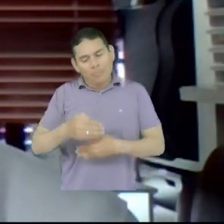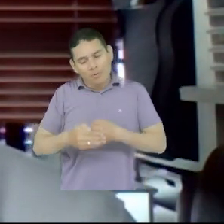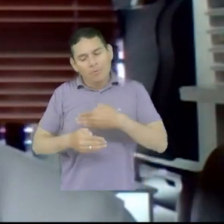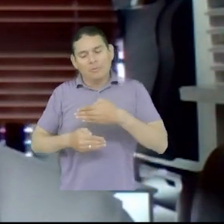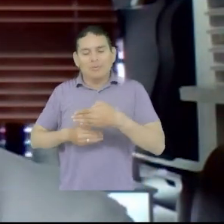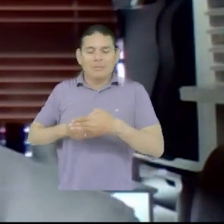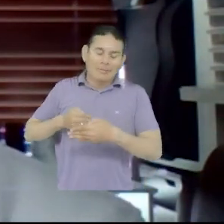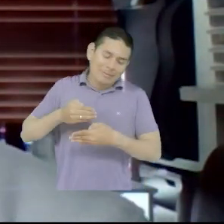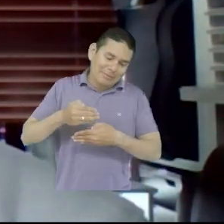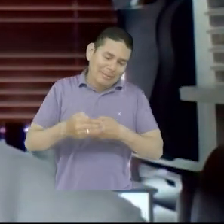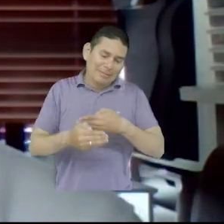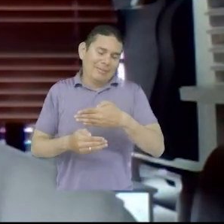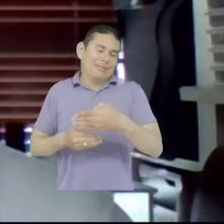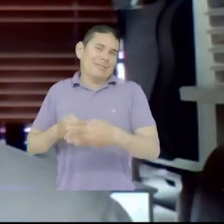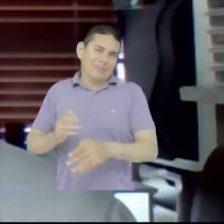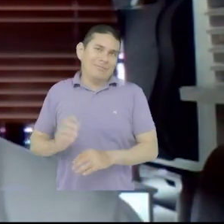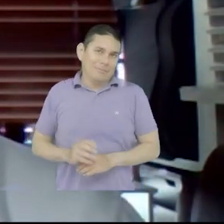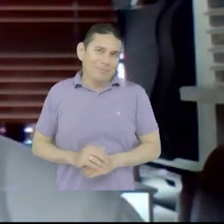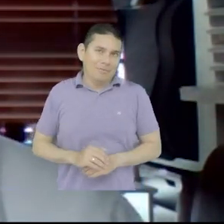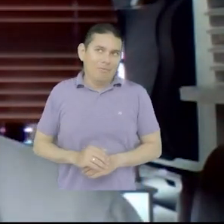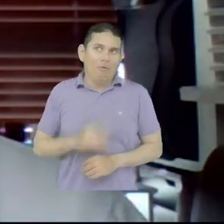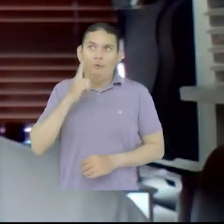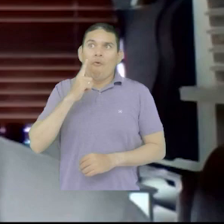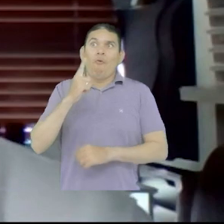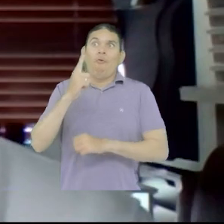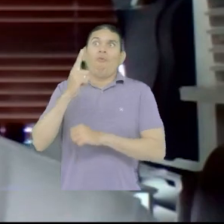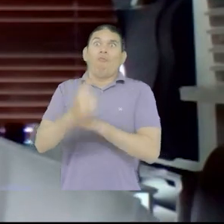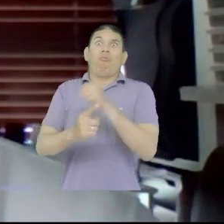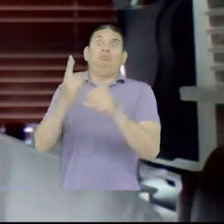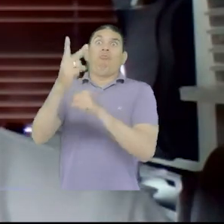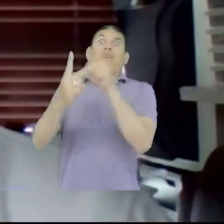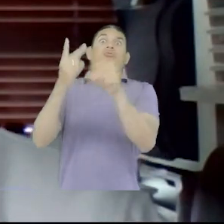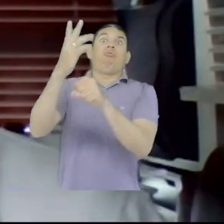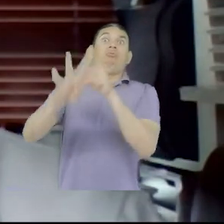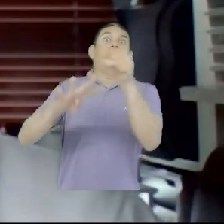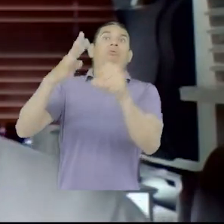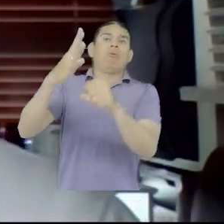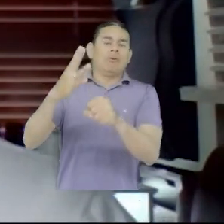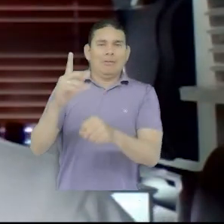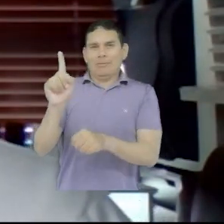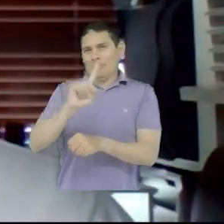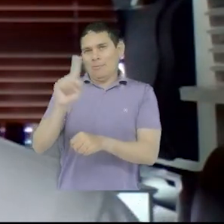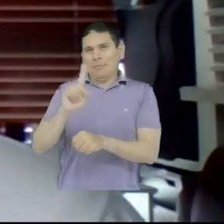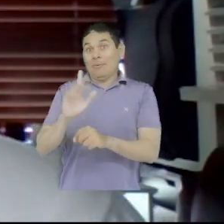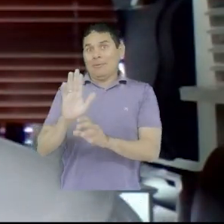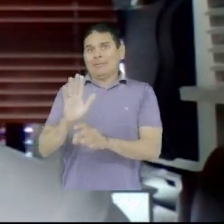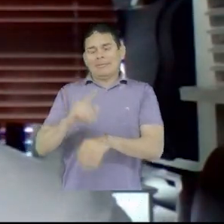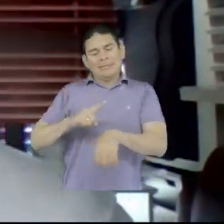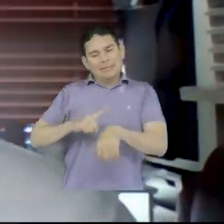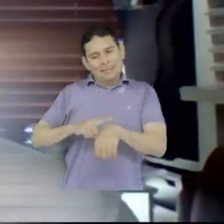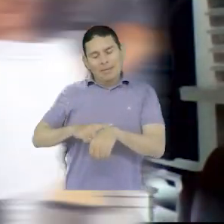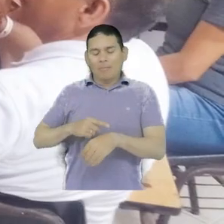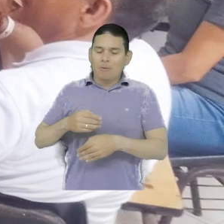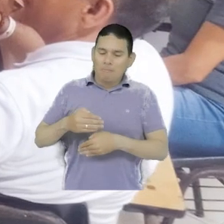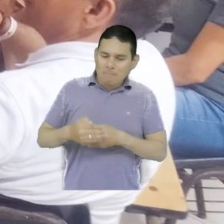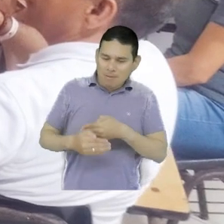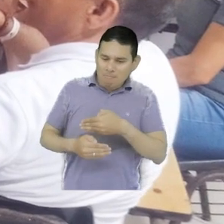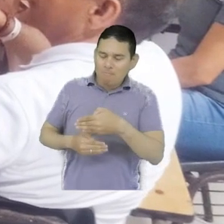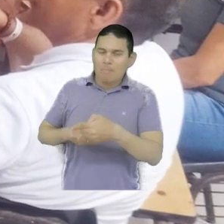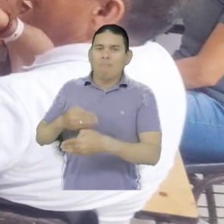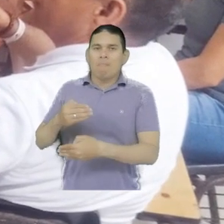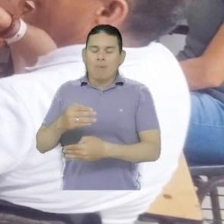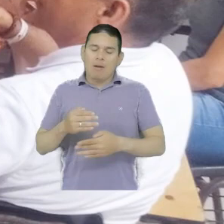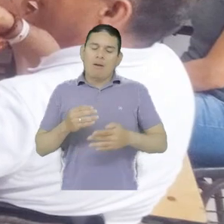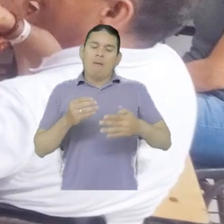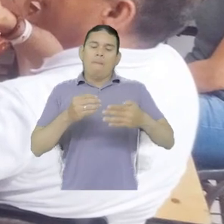tarda un tiempo considerable. Tampoco estamos hablando aquí, pues, que hacer una política lo demora cuatro años o tres, pero sí es un tiempo donde